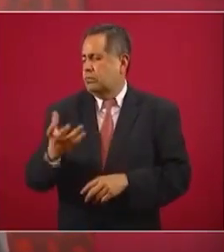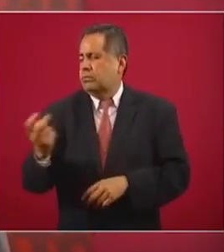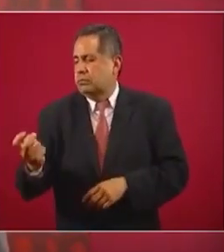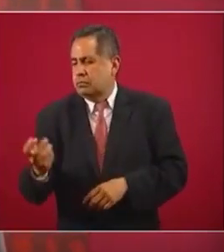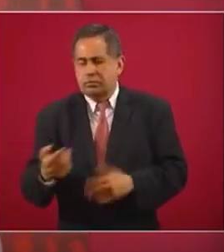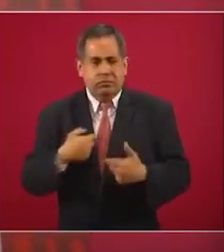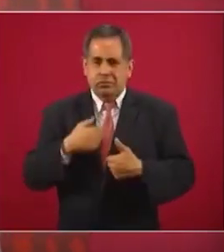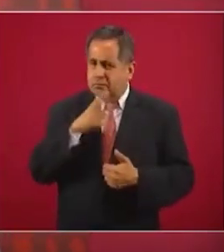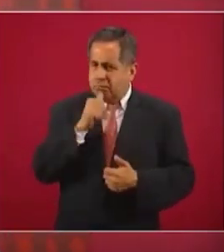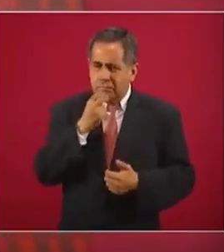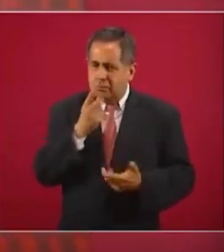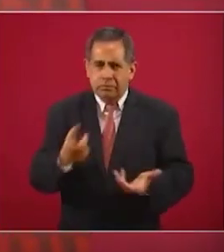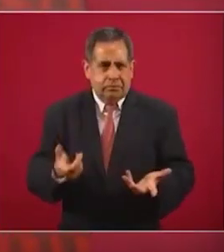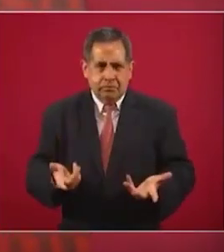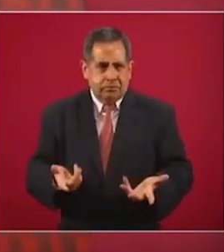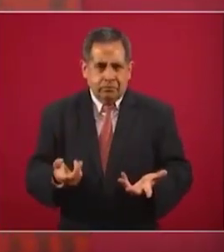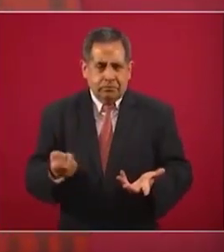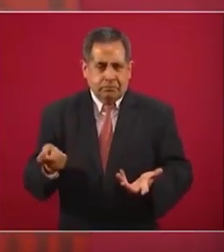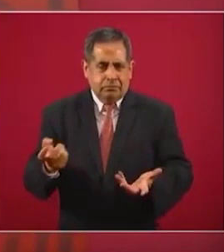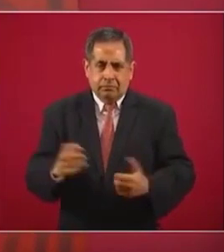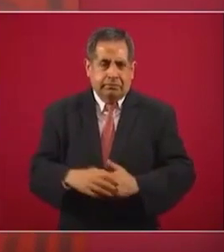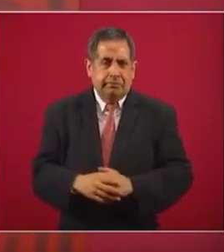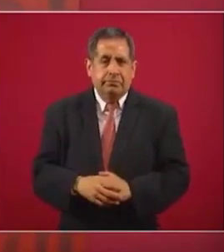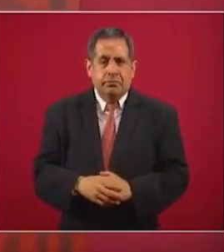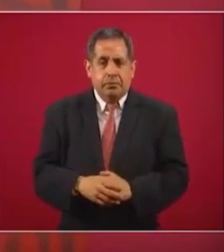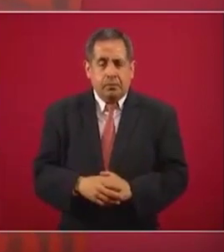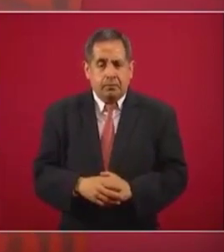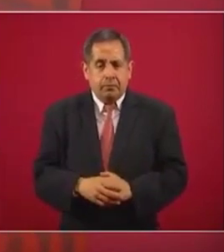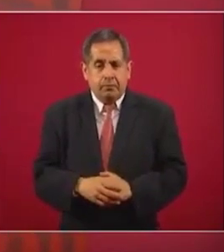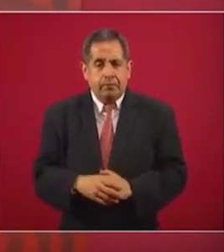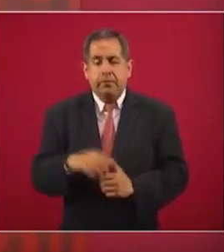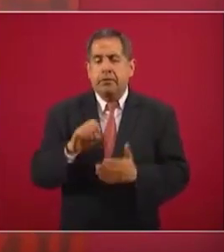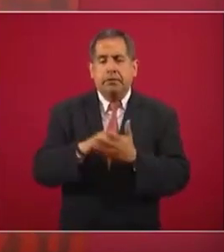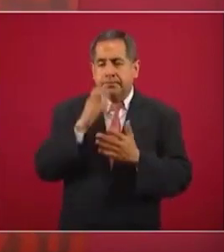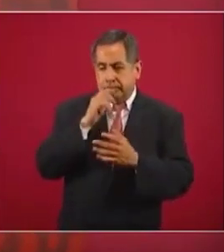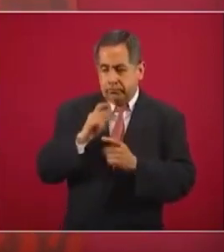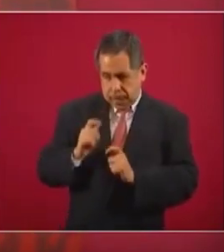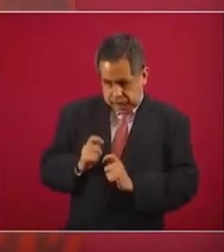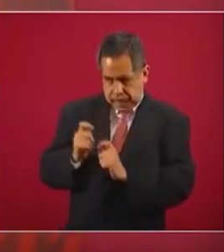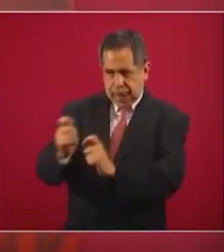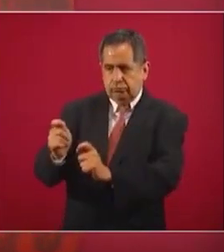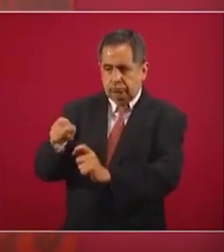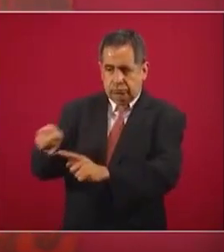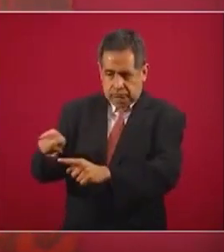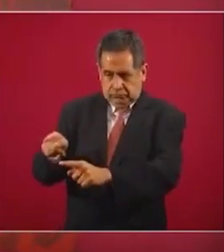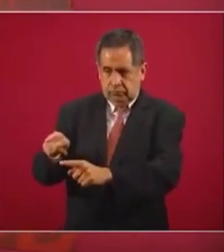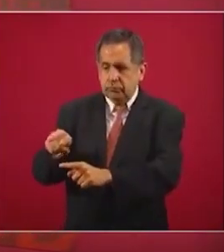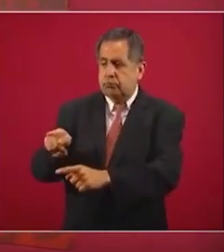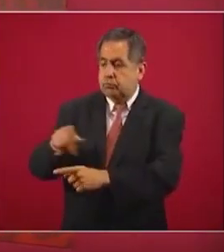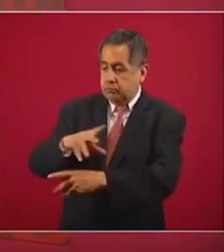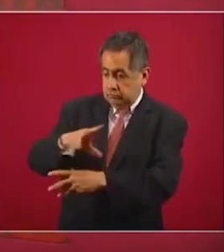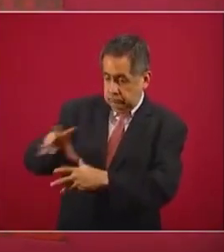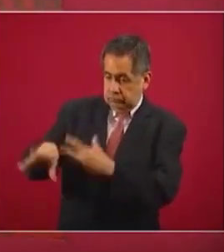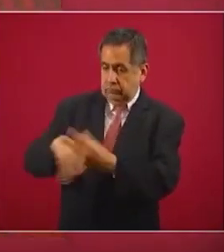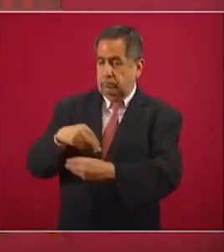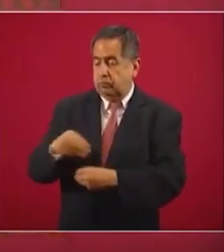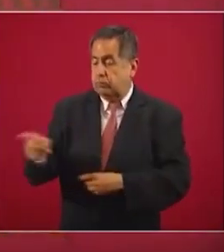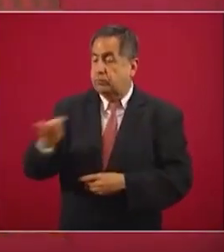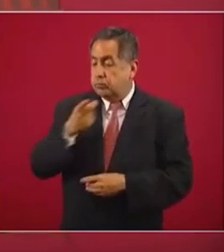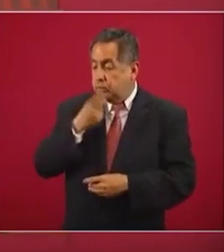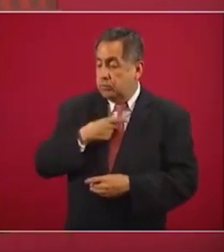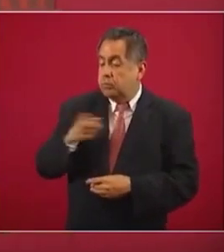A ver, te damos esto, pero no vas